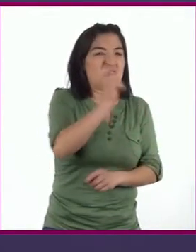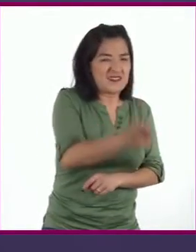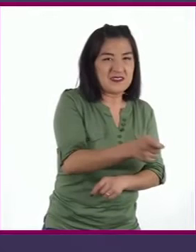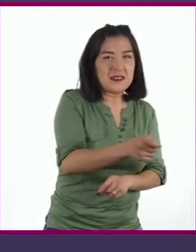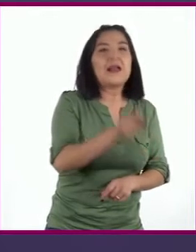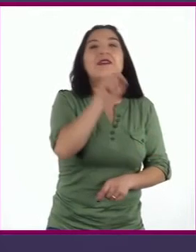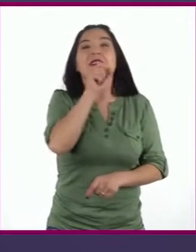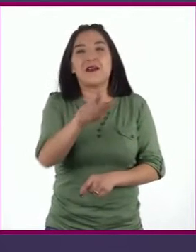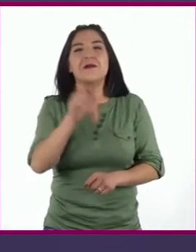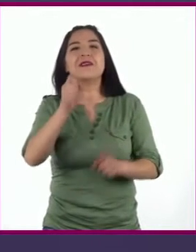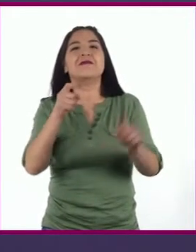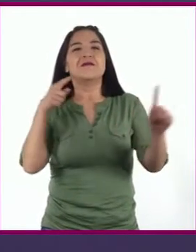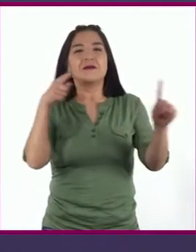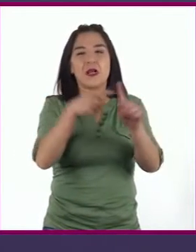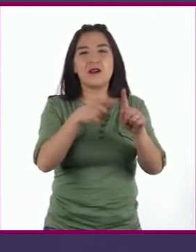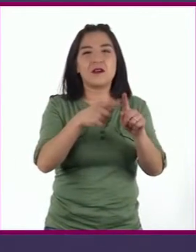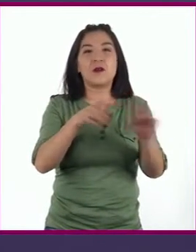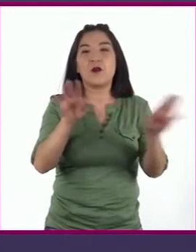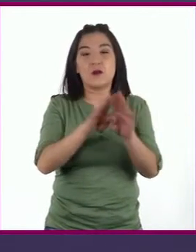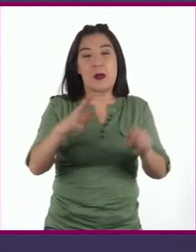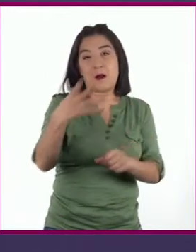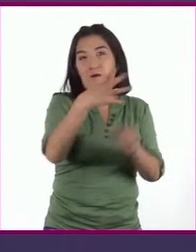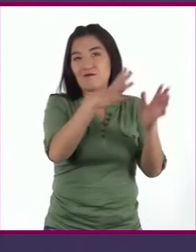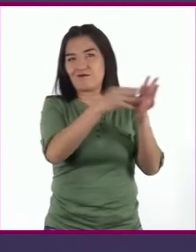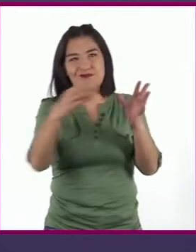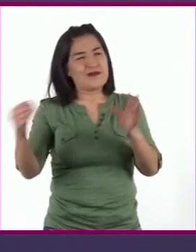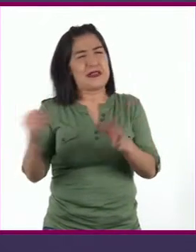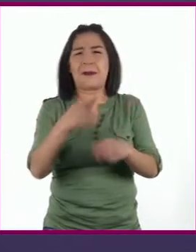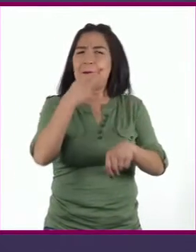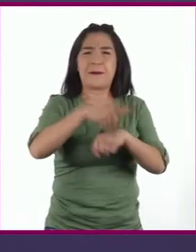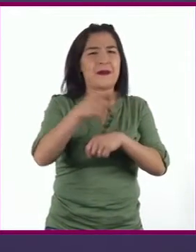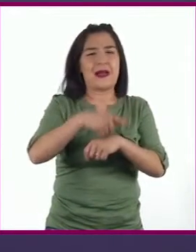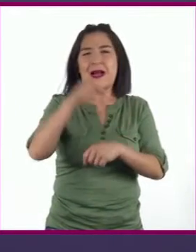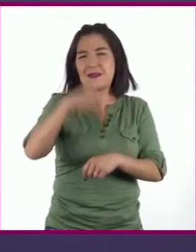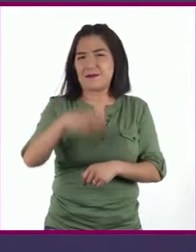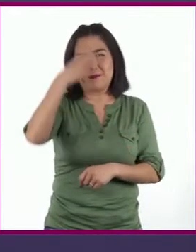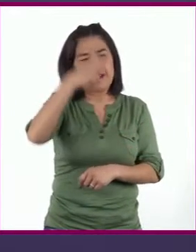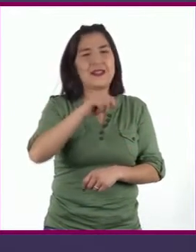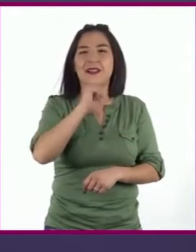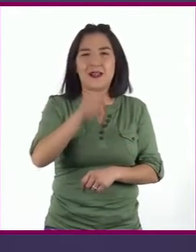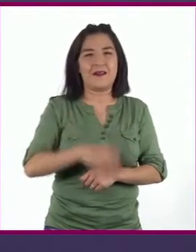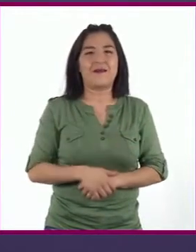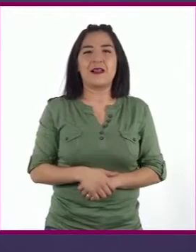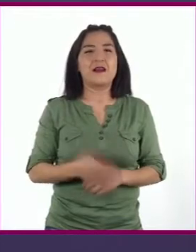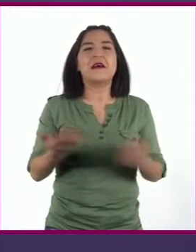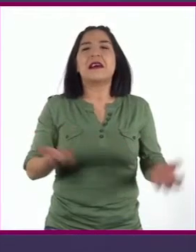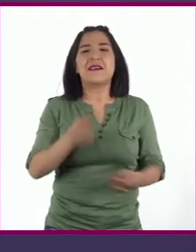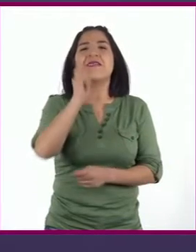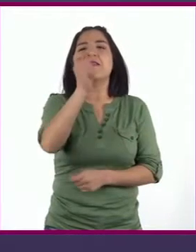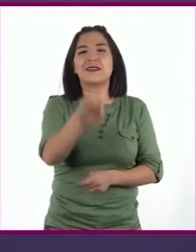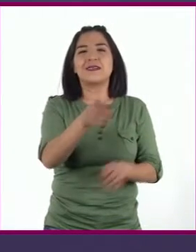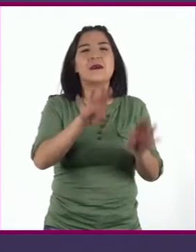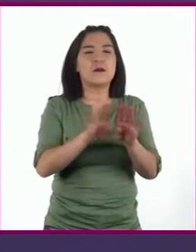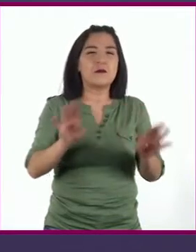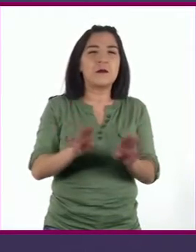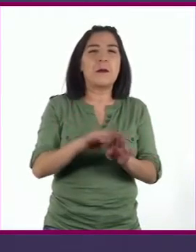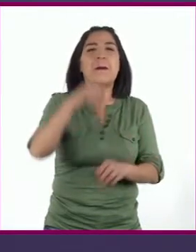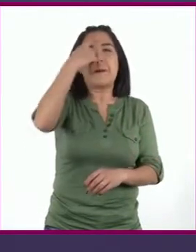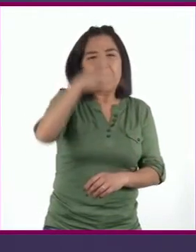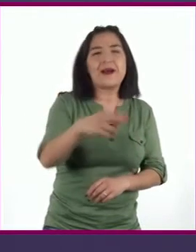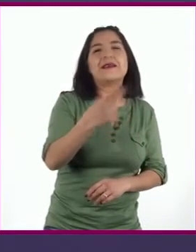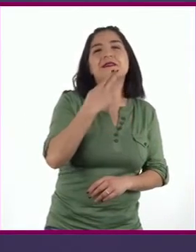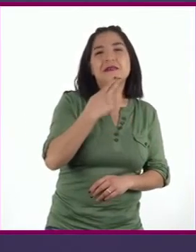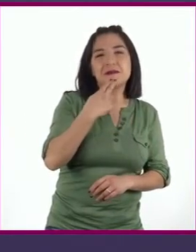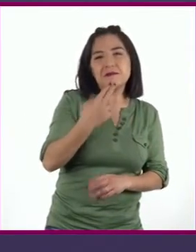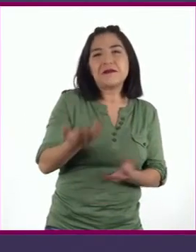que además señala que no es una plaga de peligro para México. Es decir, manifiesta para qué sirve